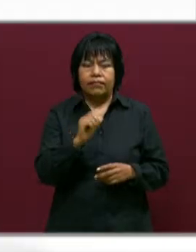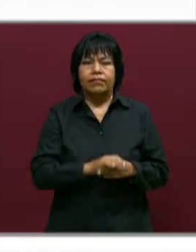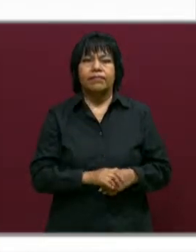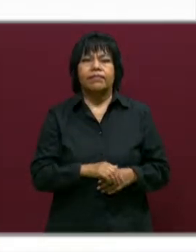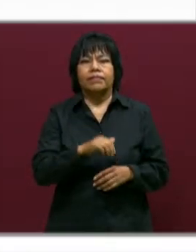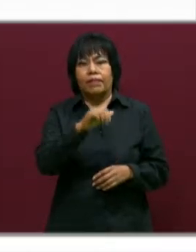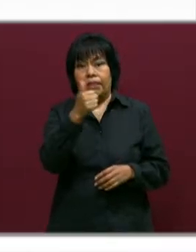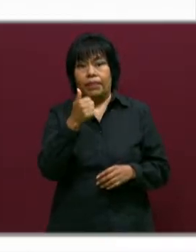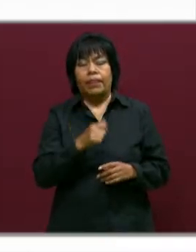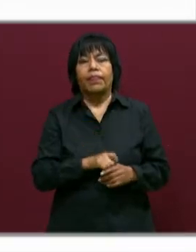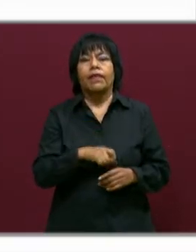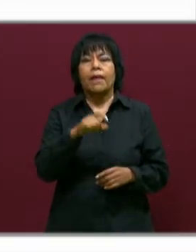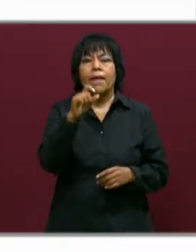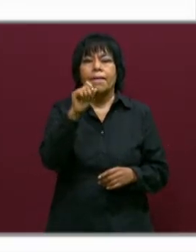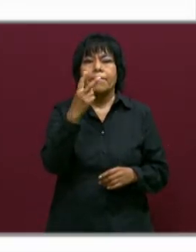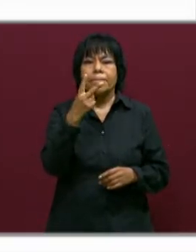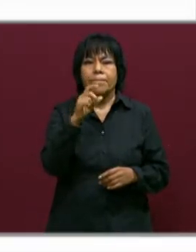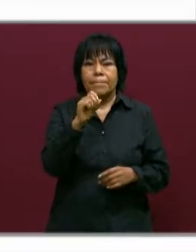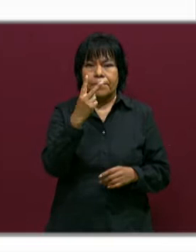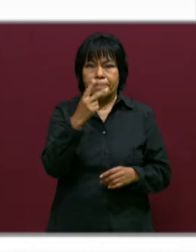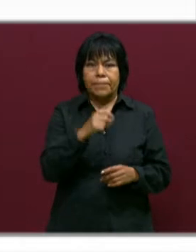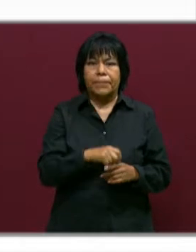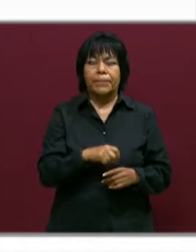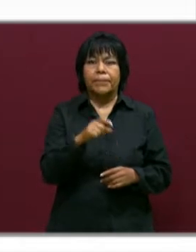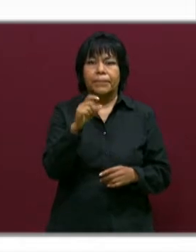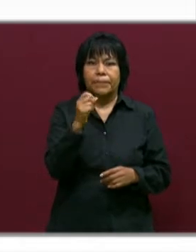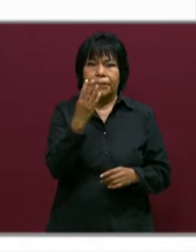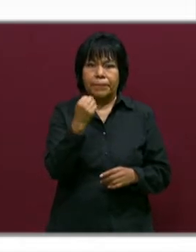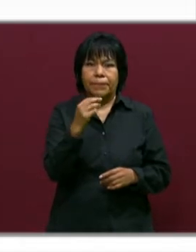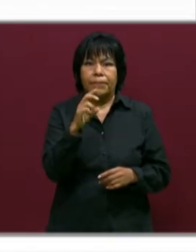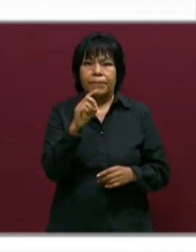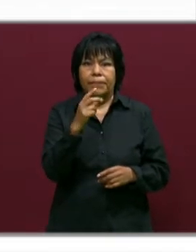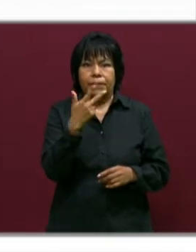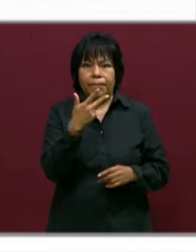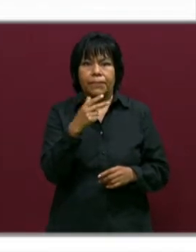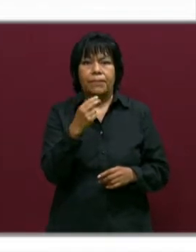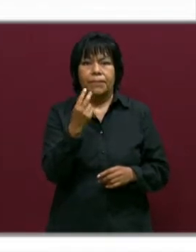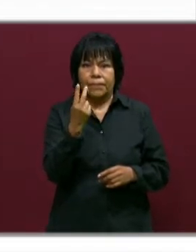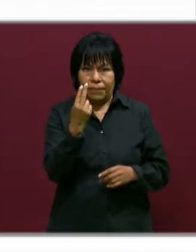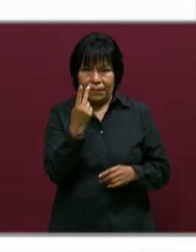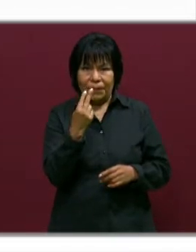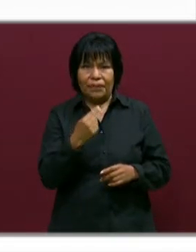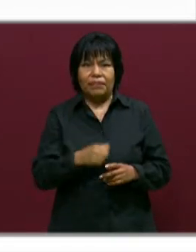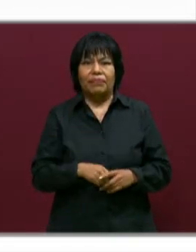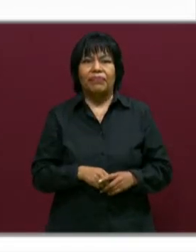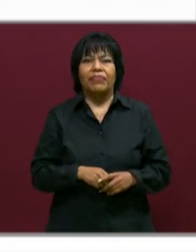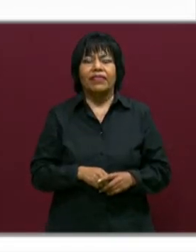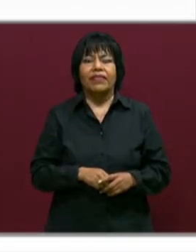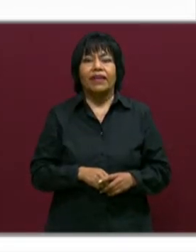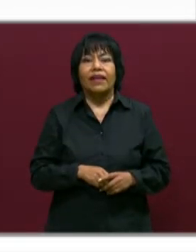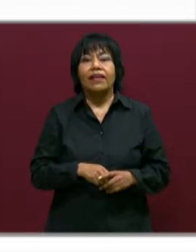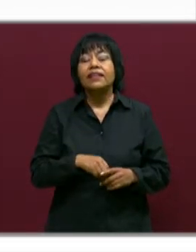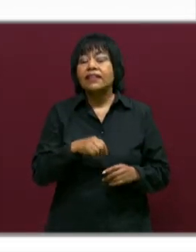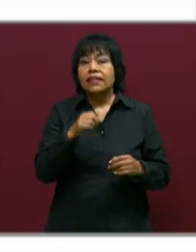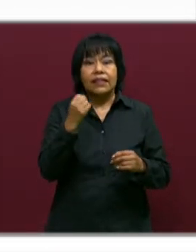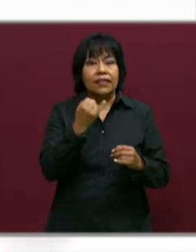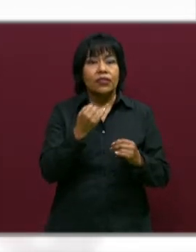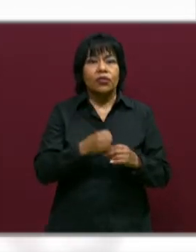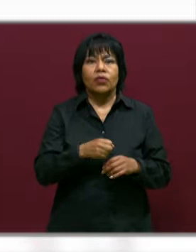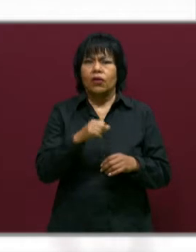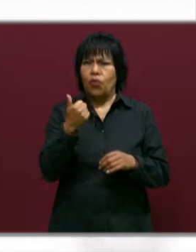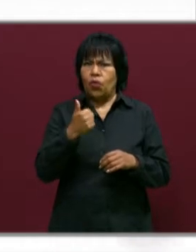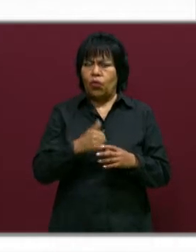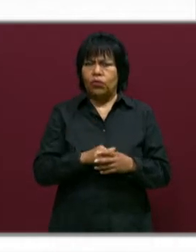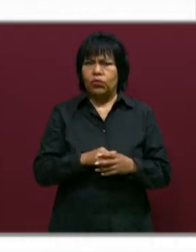y también puede marcar el veintidós, veintinueve, treinta y ocho, veinticinco. También anote una